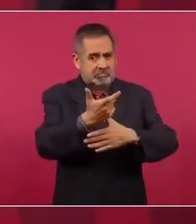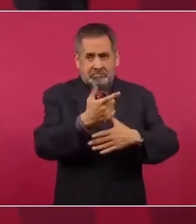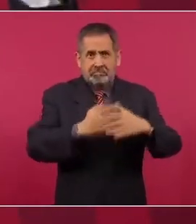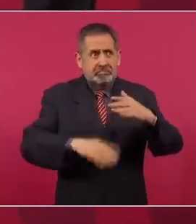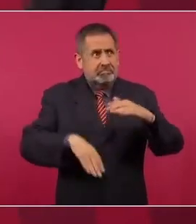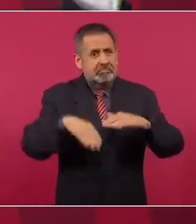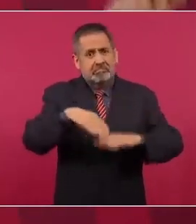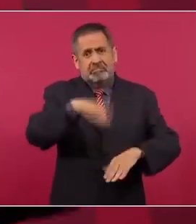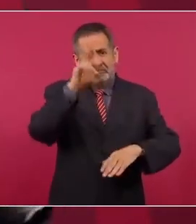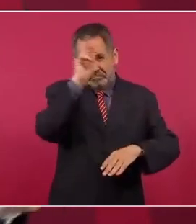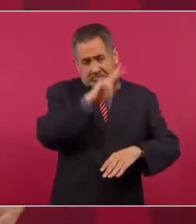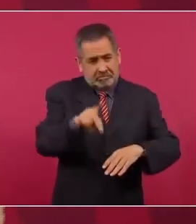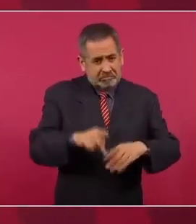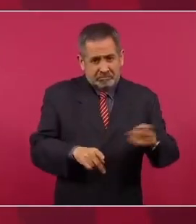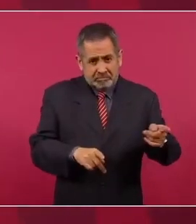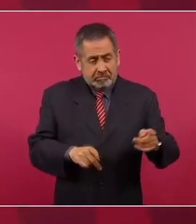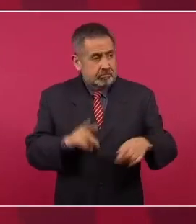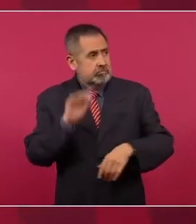de campaña con mucho.